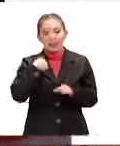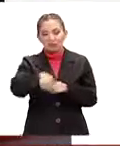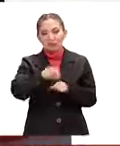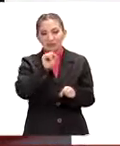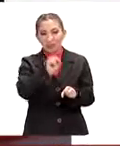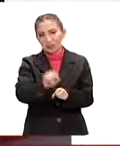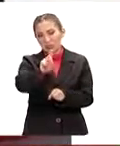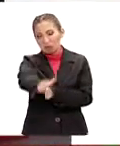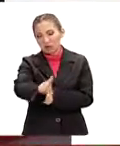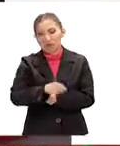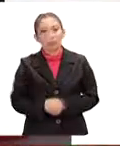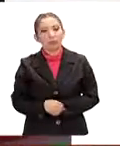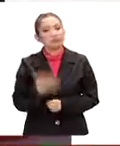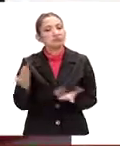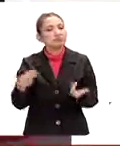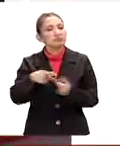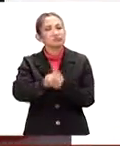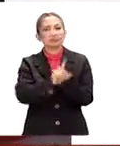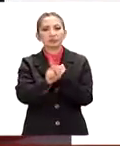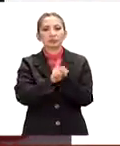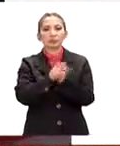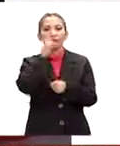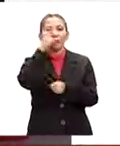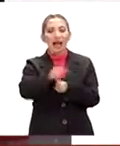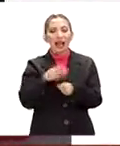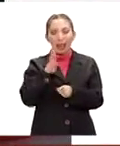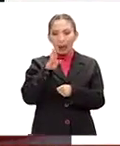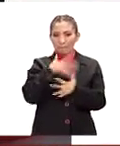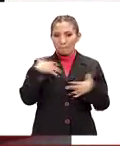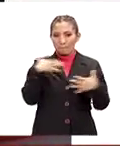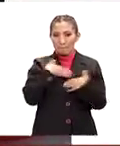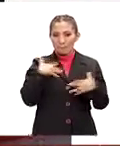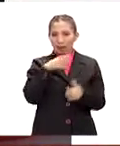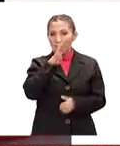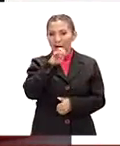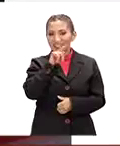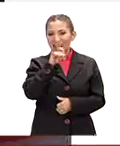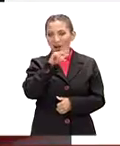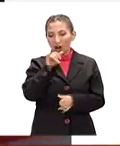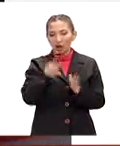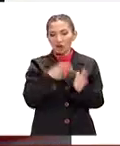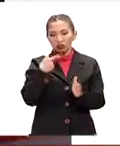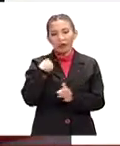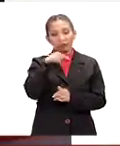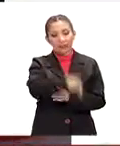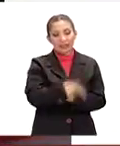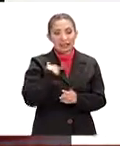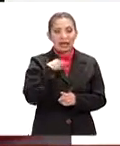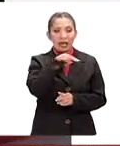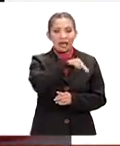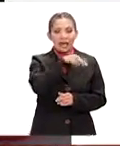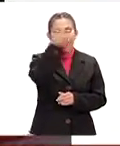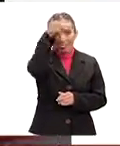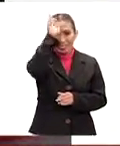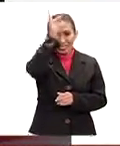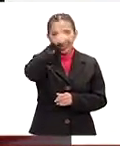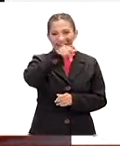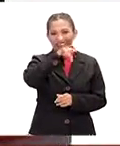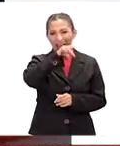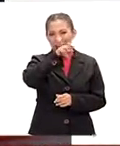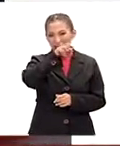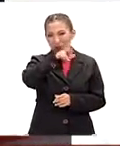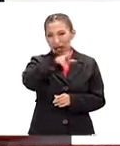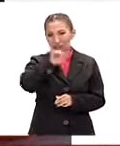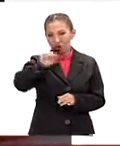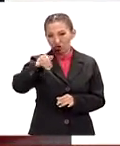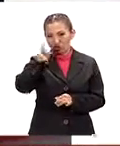de semana, pero la problemática está para los del Barcelona, que ahora tienen que recaer una vez más en Ney, en Neymar Junior, como, bueno,